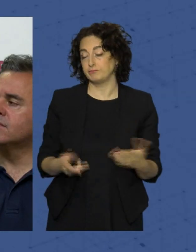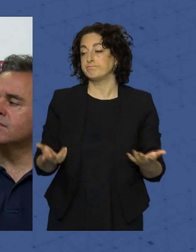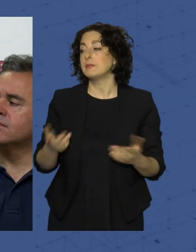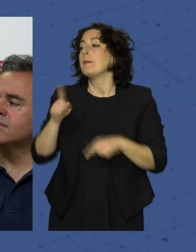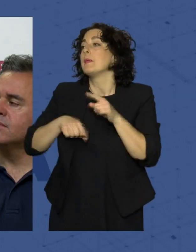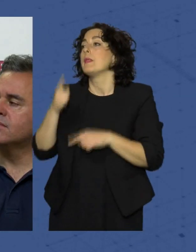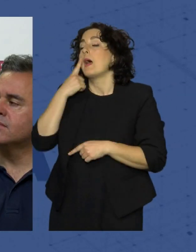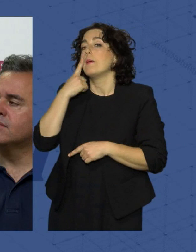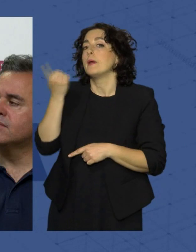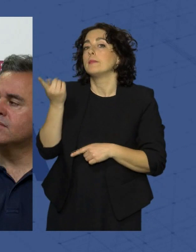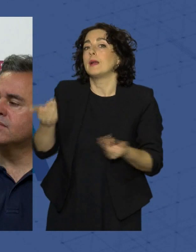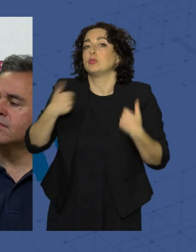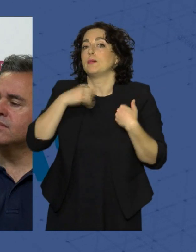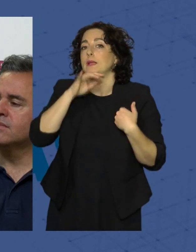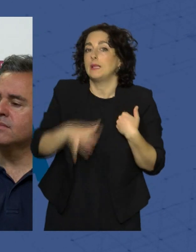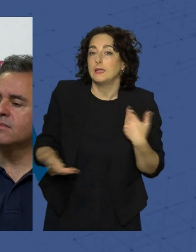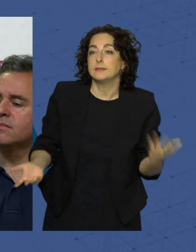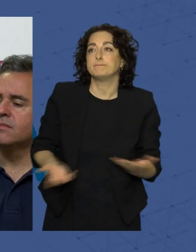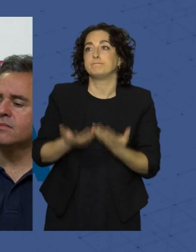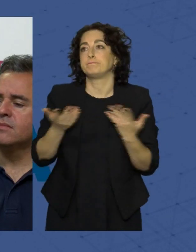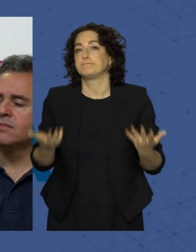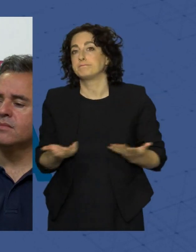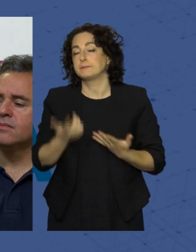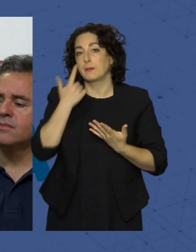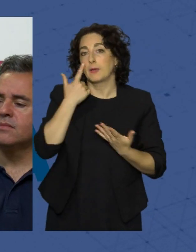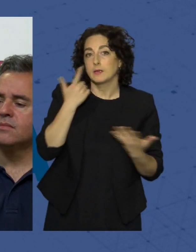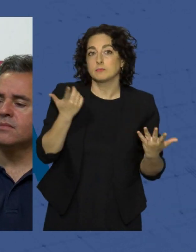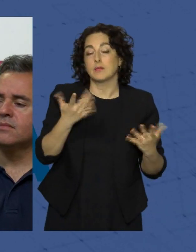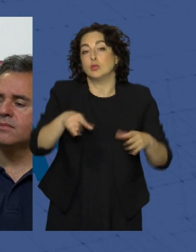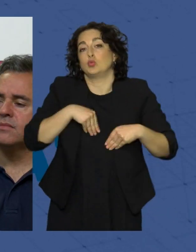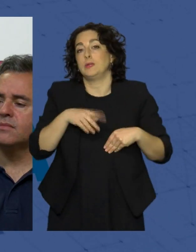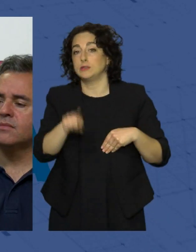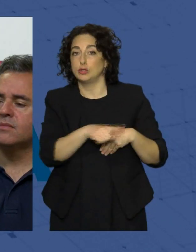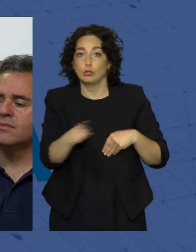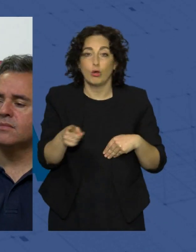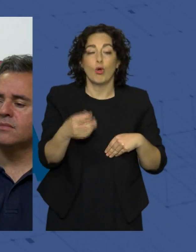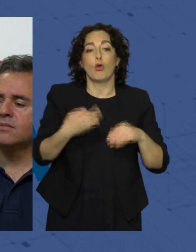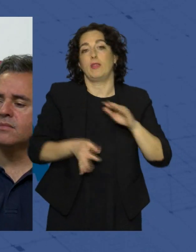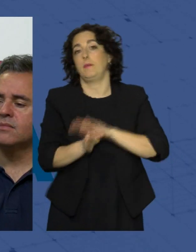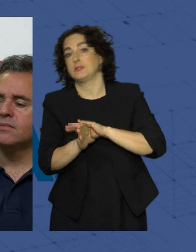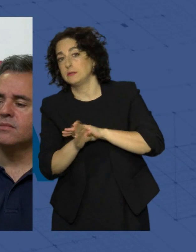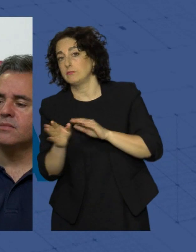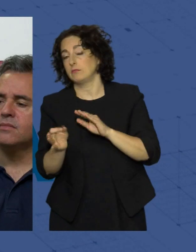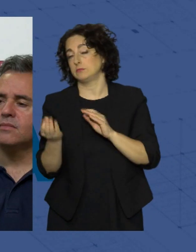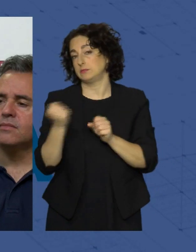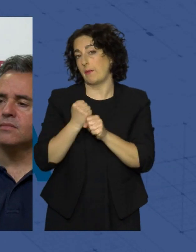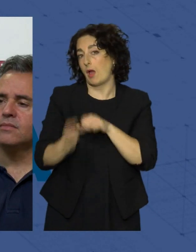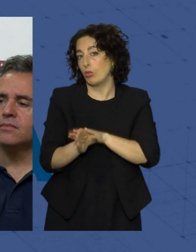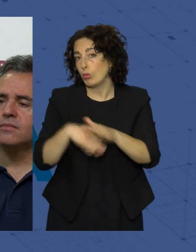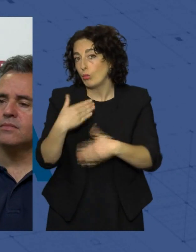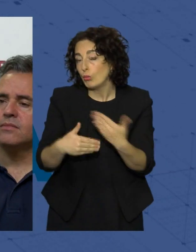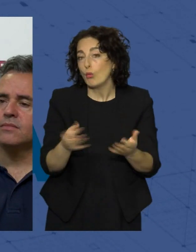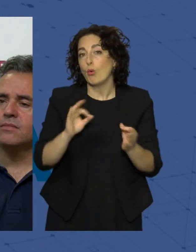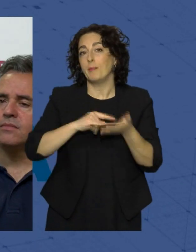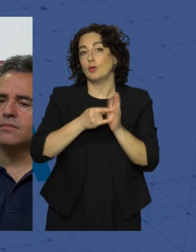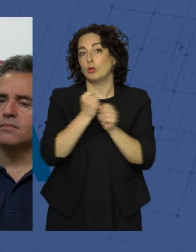dónde están las responsabilidades y si hay que asumirlas o no, o hay que seguir trabajando o cambiar el